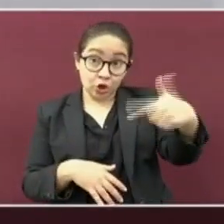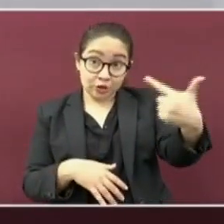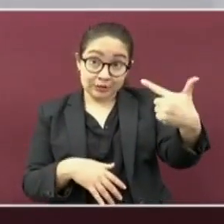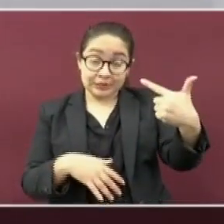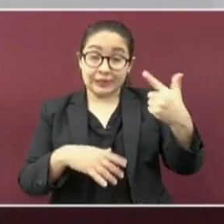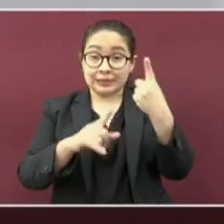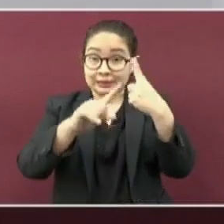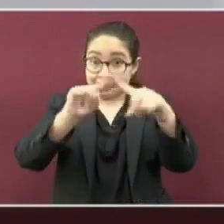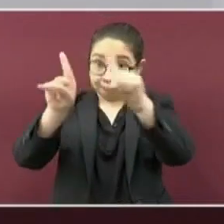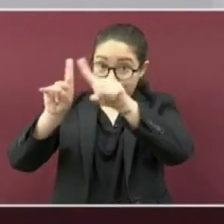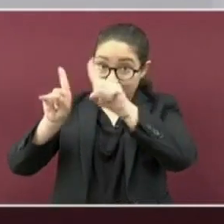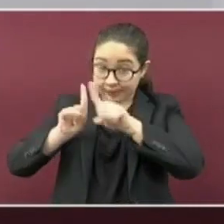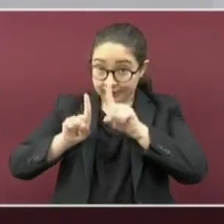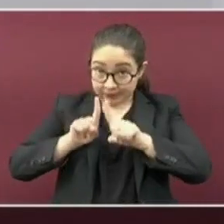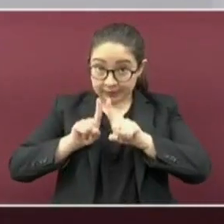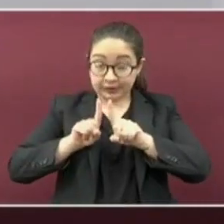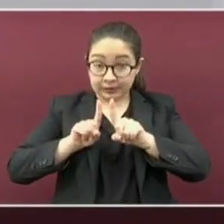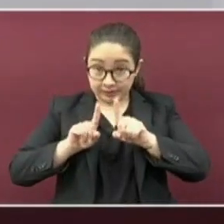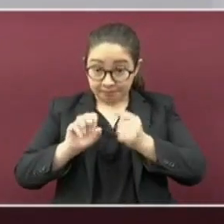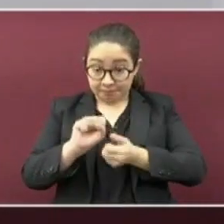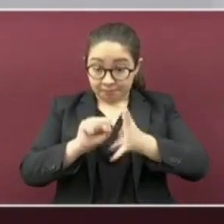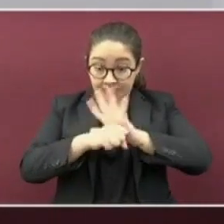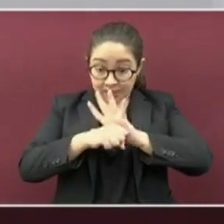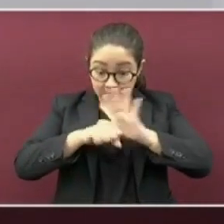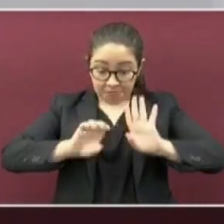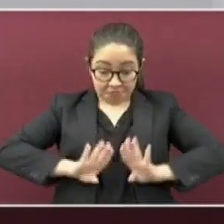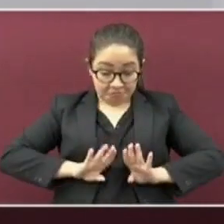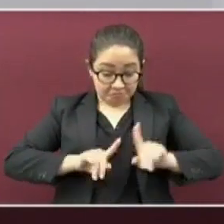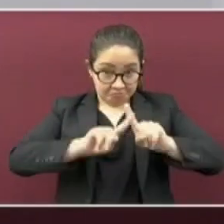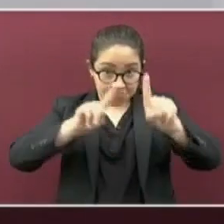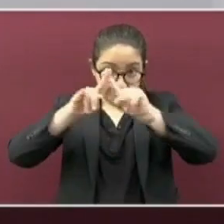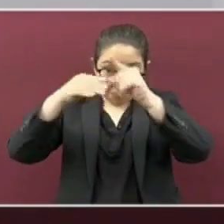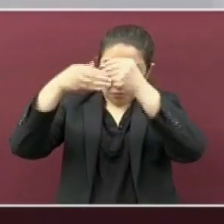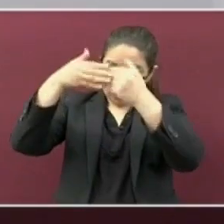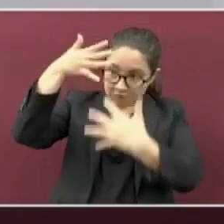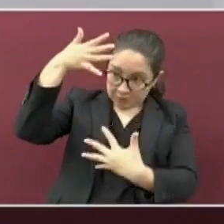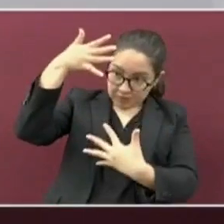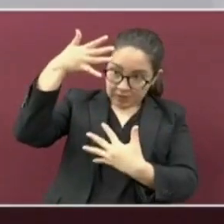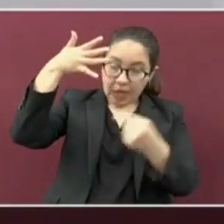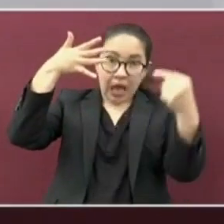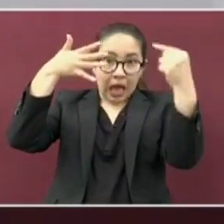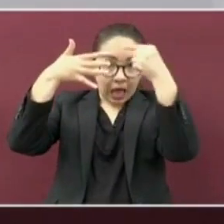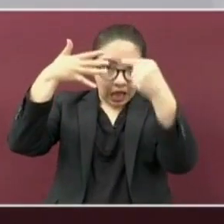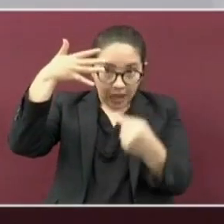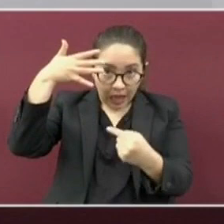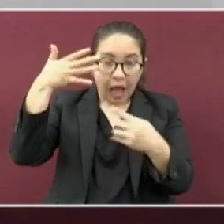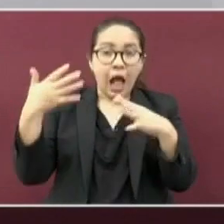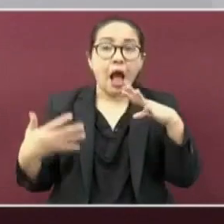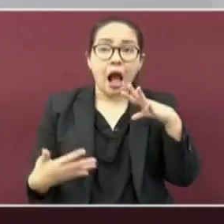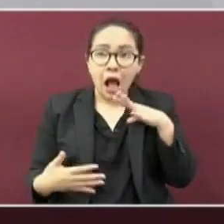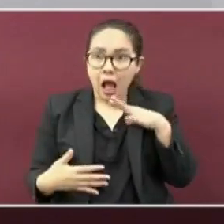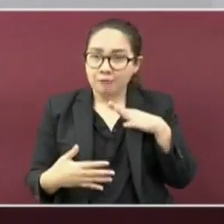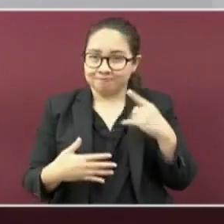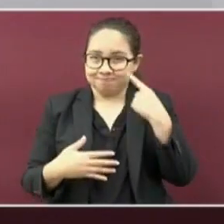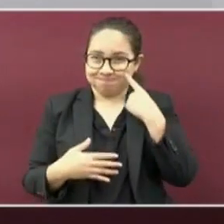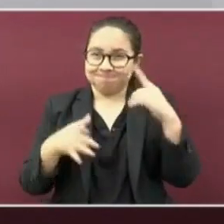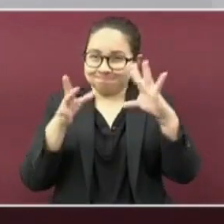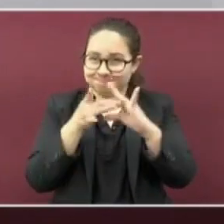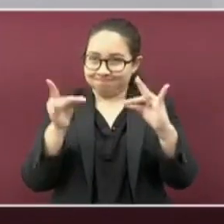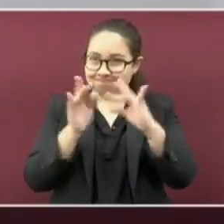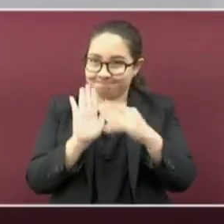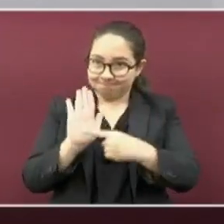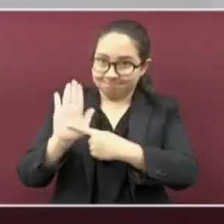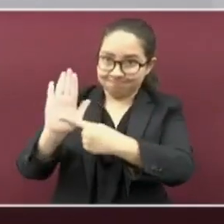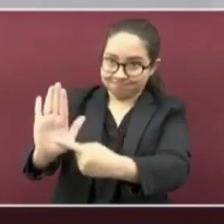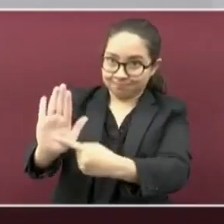variantes del virus SARS-CoV-2, a las cuales clasificó de la siguiente manera,